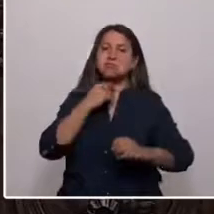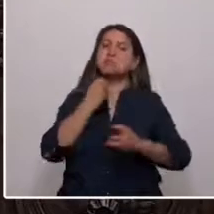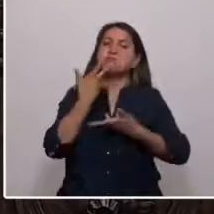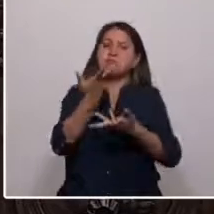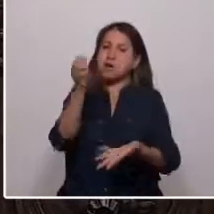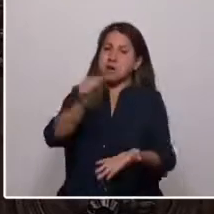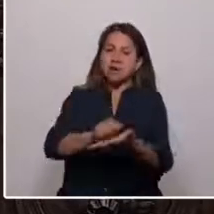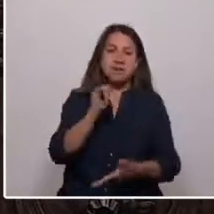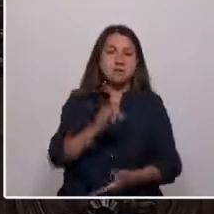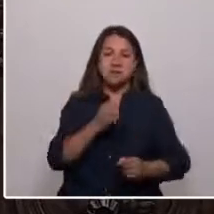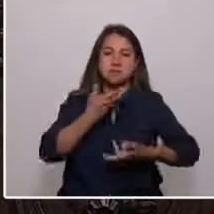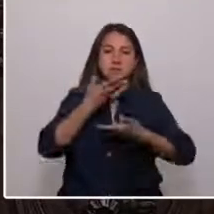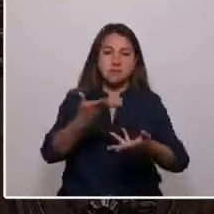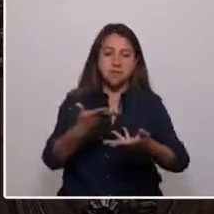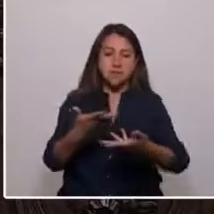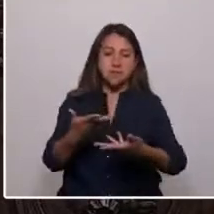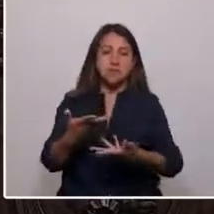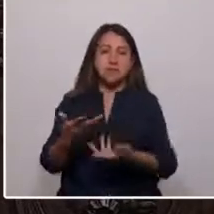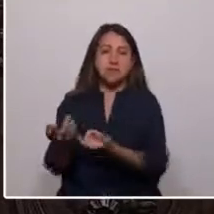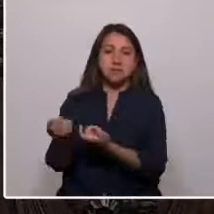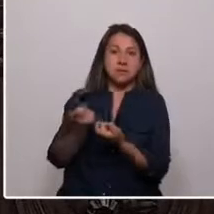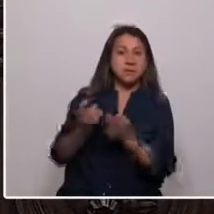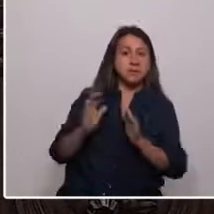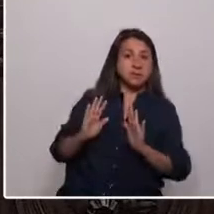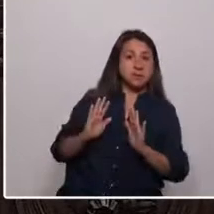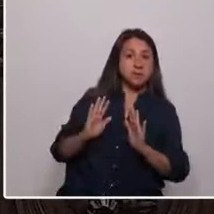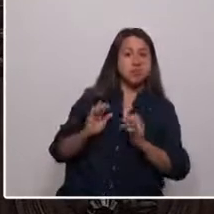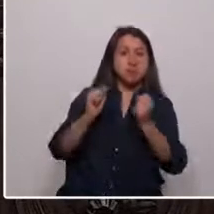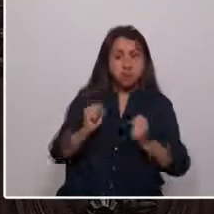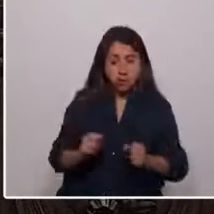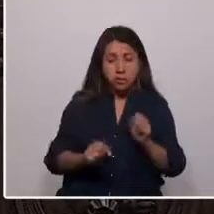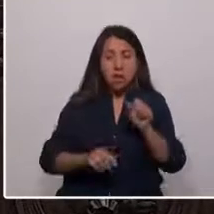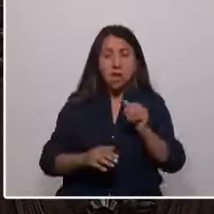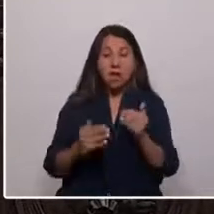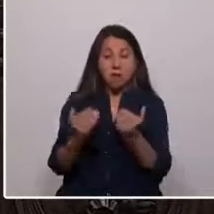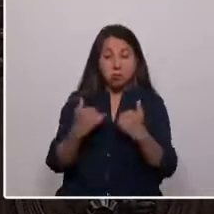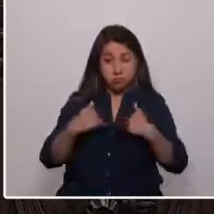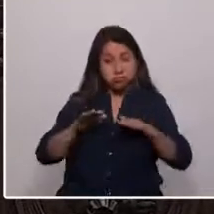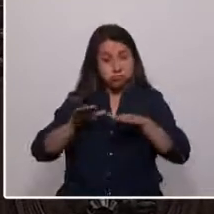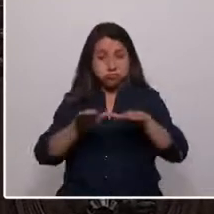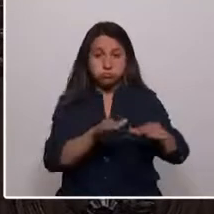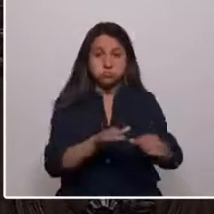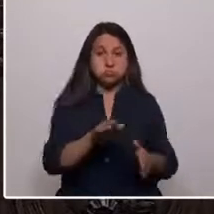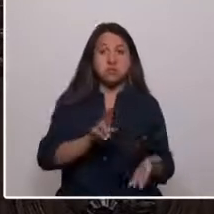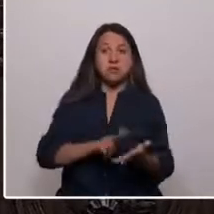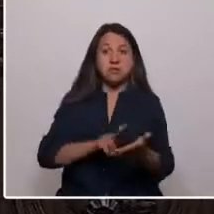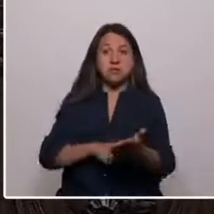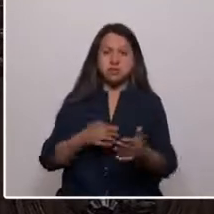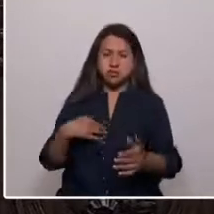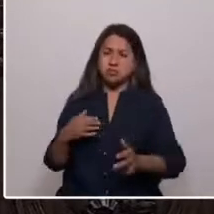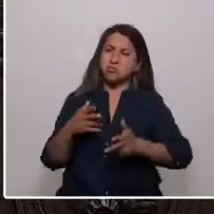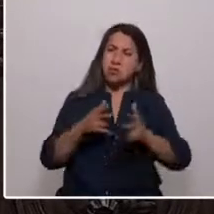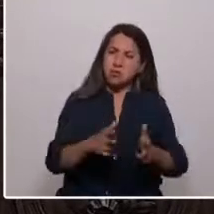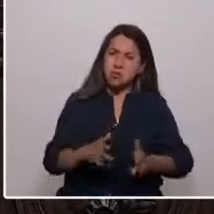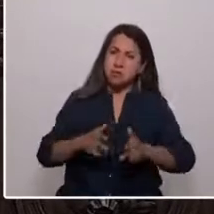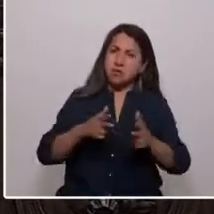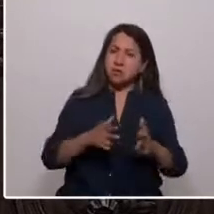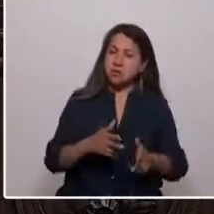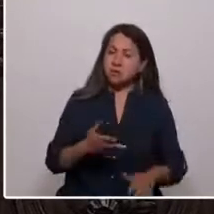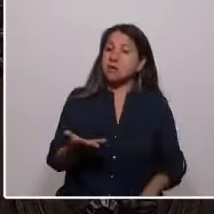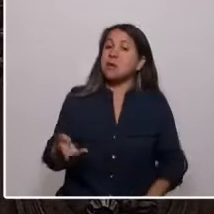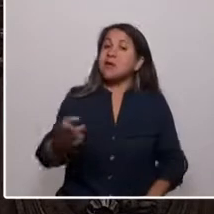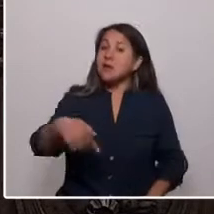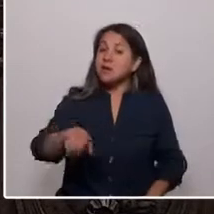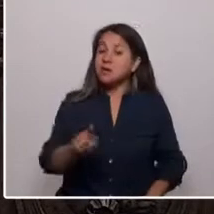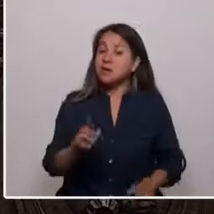vez que se vea amenazada o atacada y podrá contar conmigo para ser una verdadera piedra en el zapato cada vez que